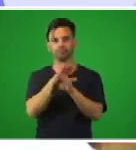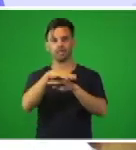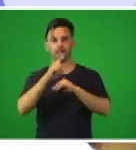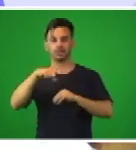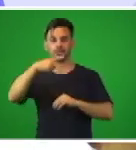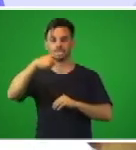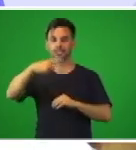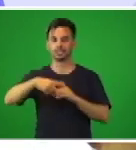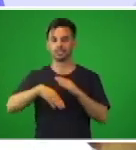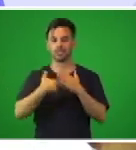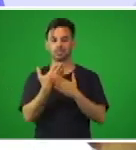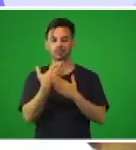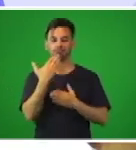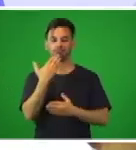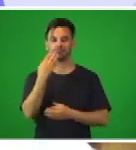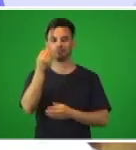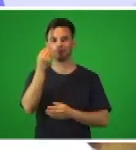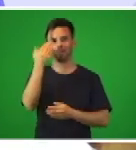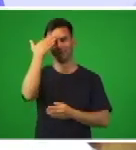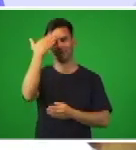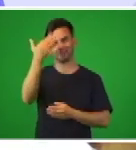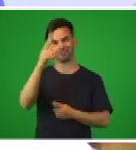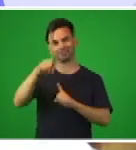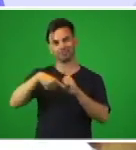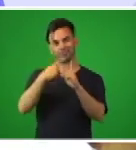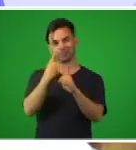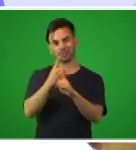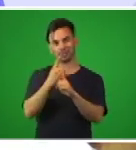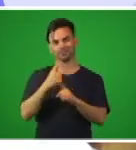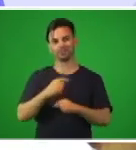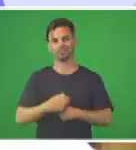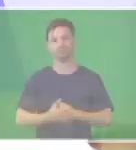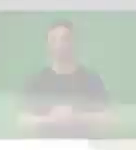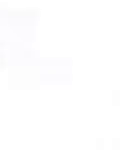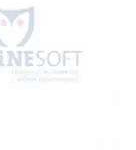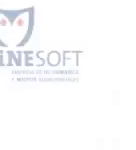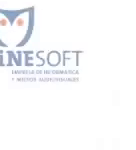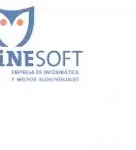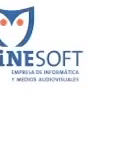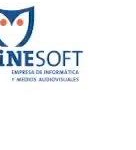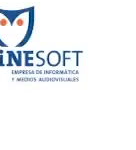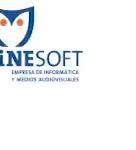sistemático de las manos. Muchas gracias, hasta la próxima.